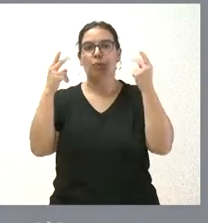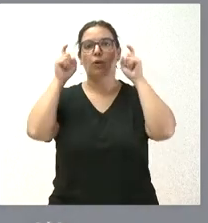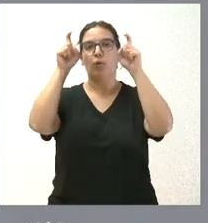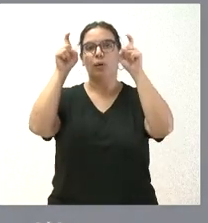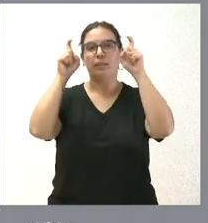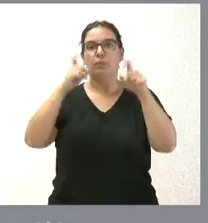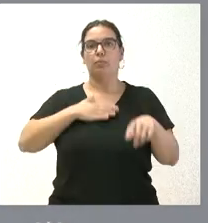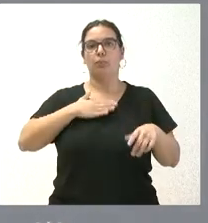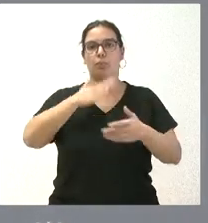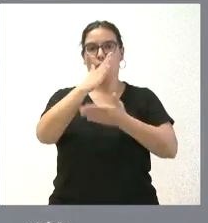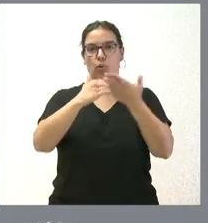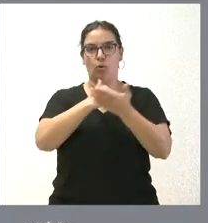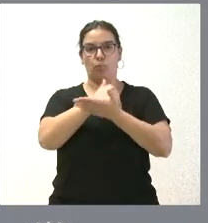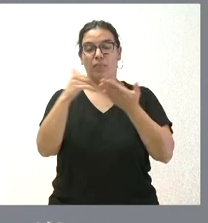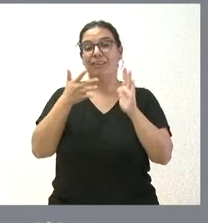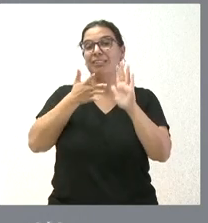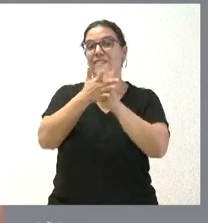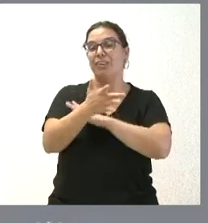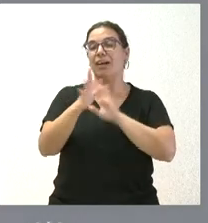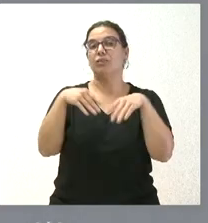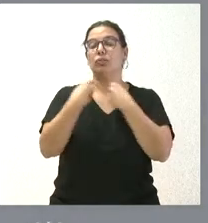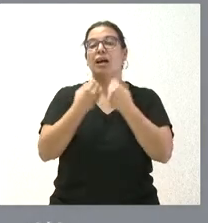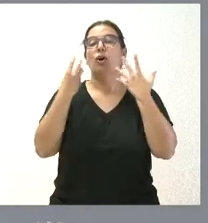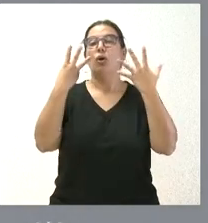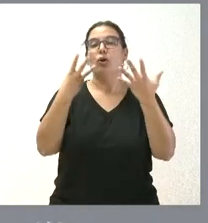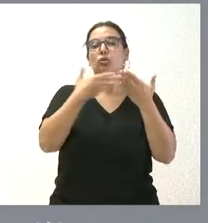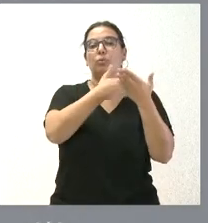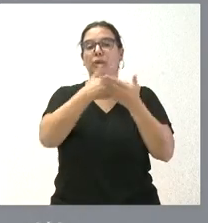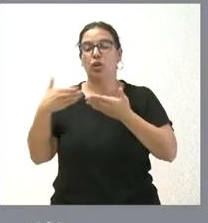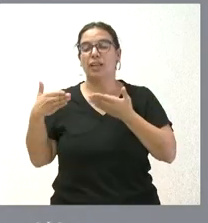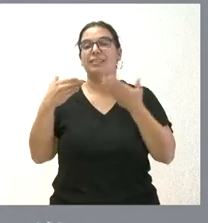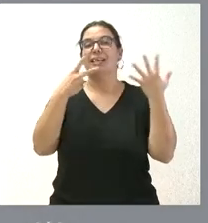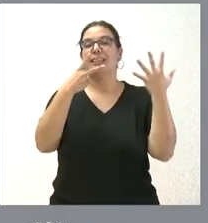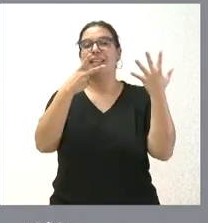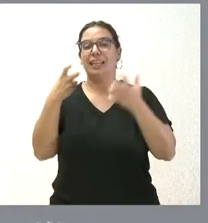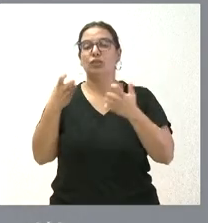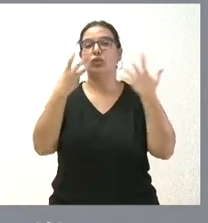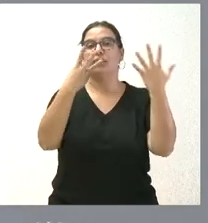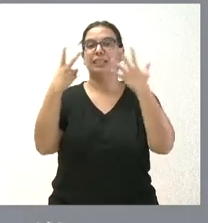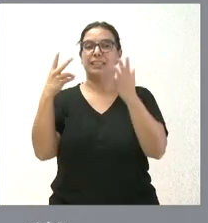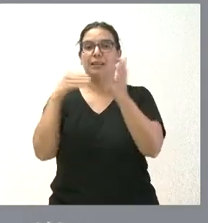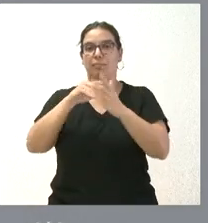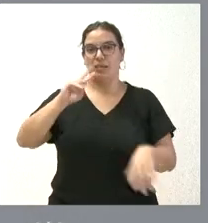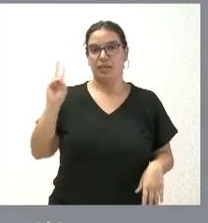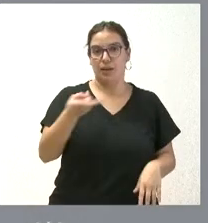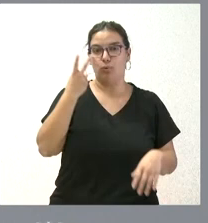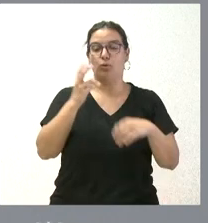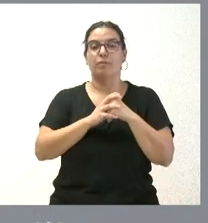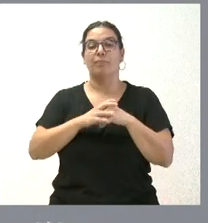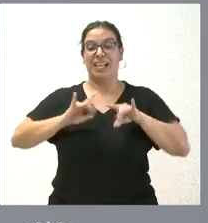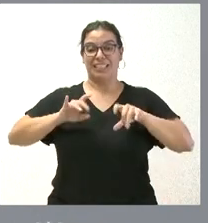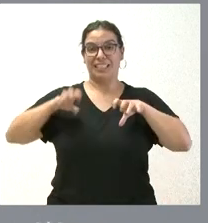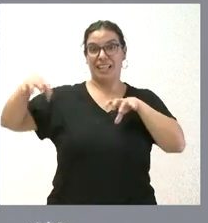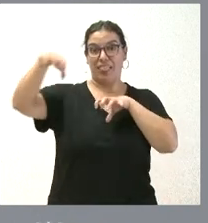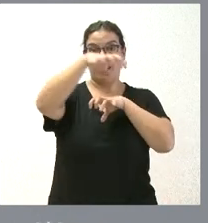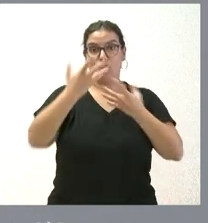En concreto, estamos hablando de 8.787.000 euros. El número de sedes en los que se va a prestar